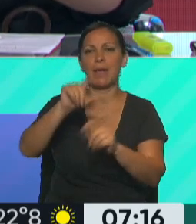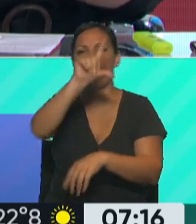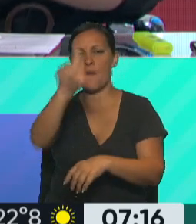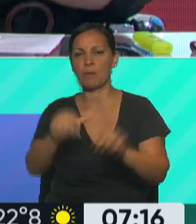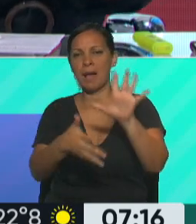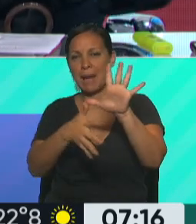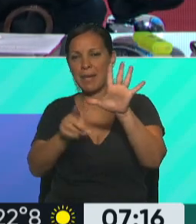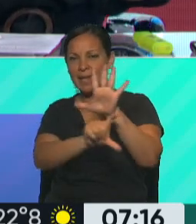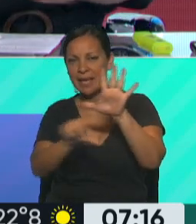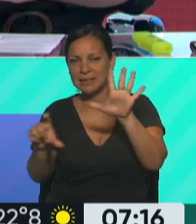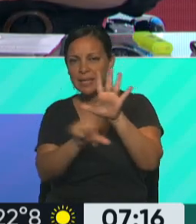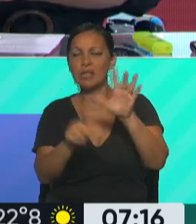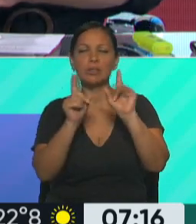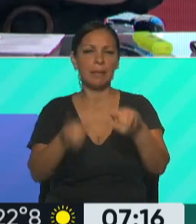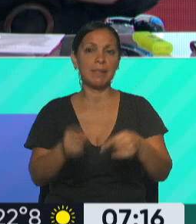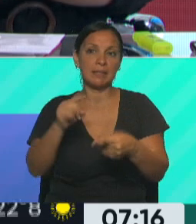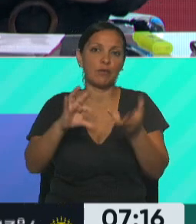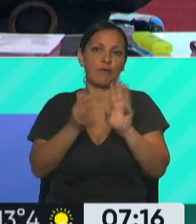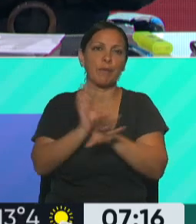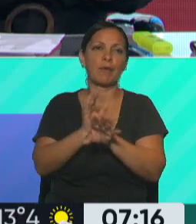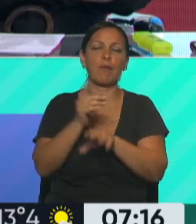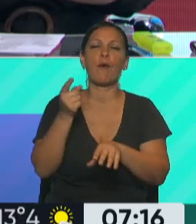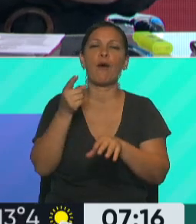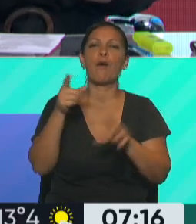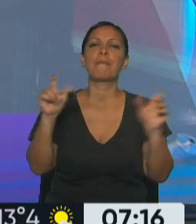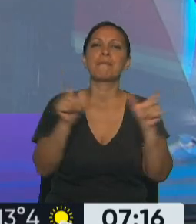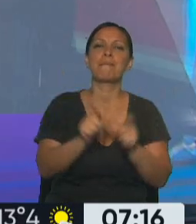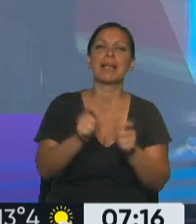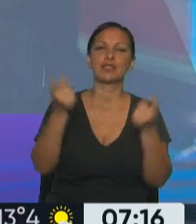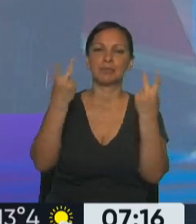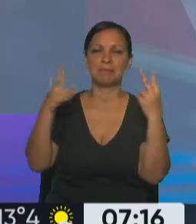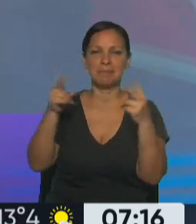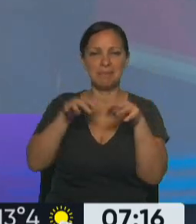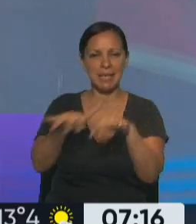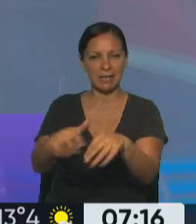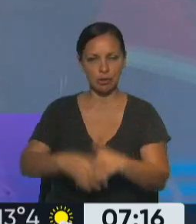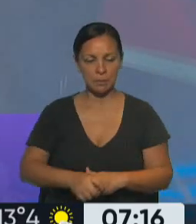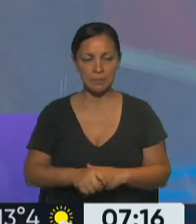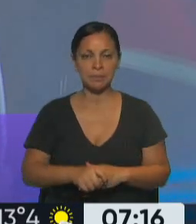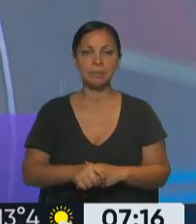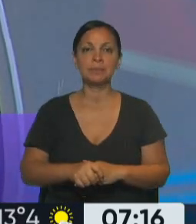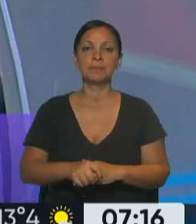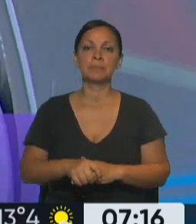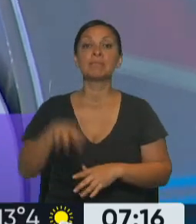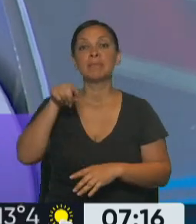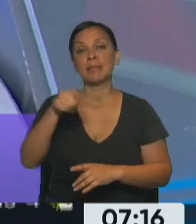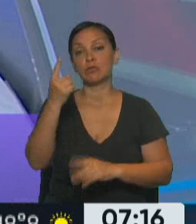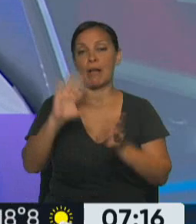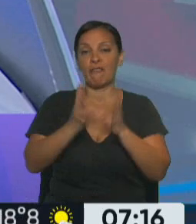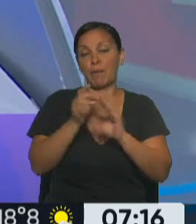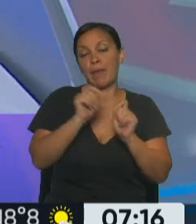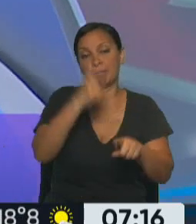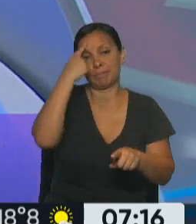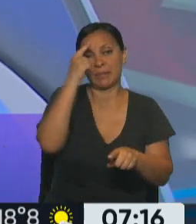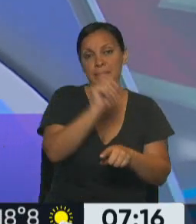forma de atacar las causas de la migración. Esa es, si se quiere, el enfoque por un lado de López Obrador y por